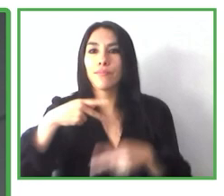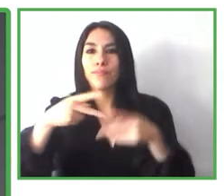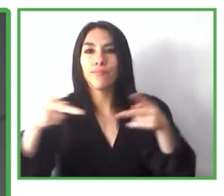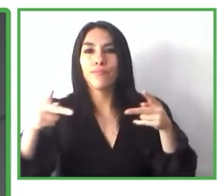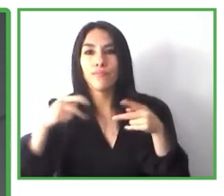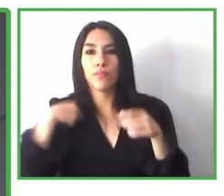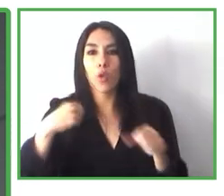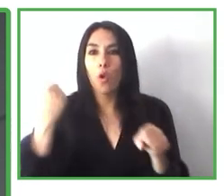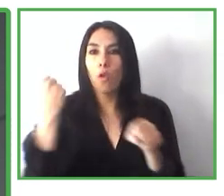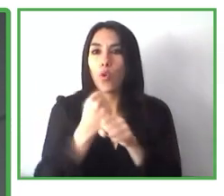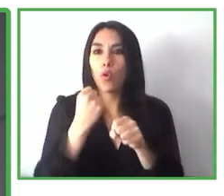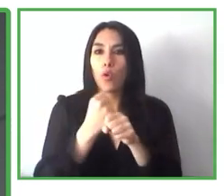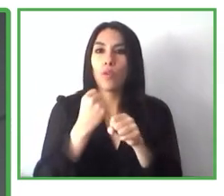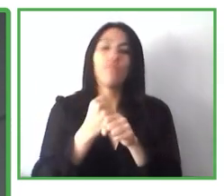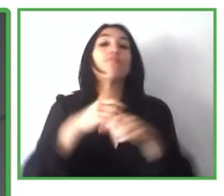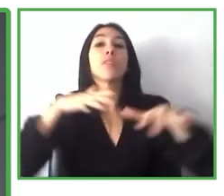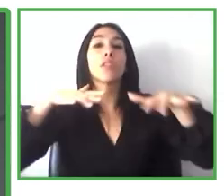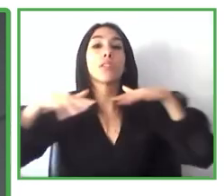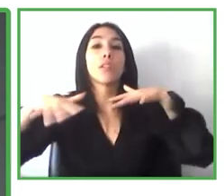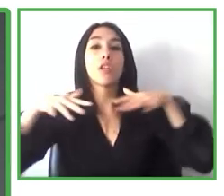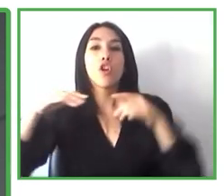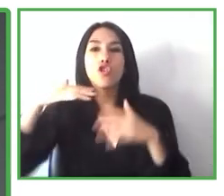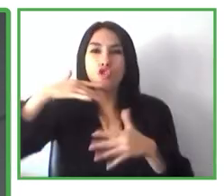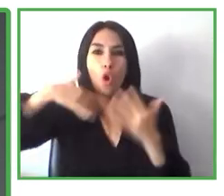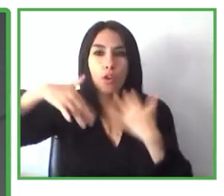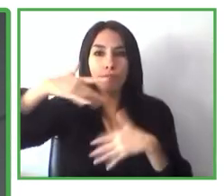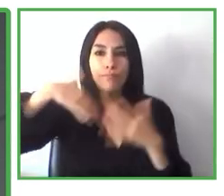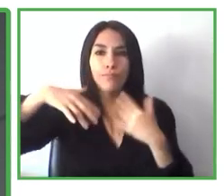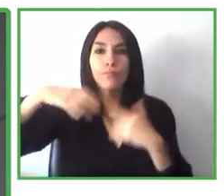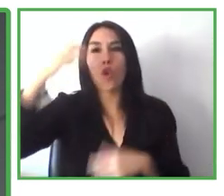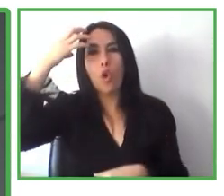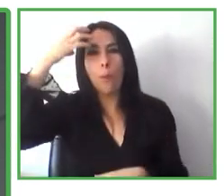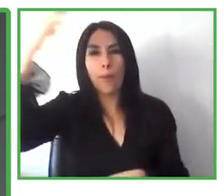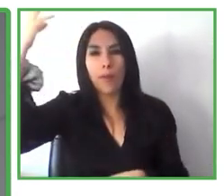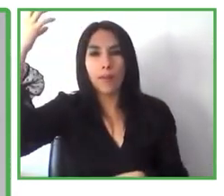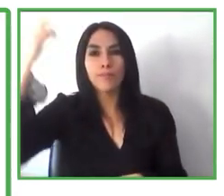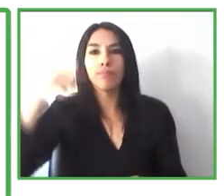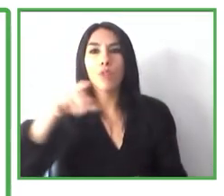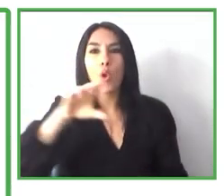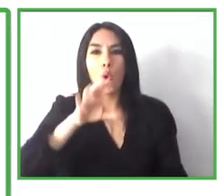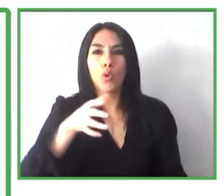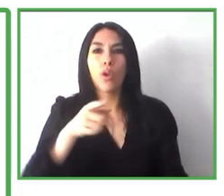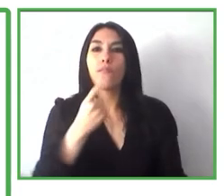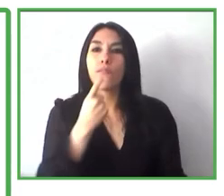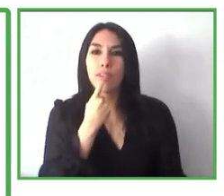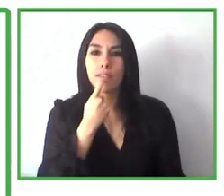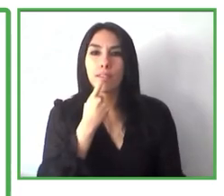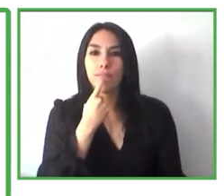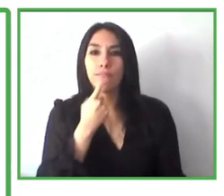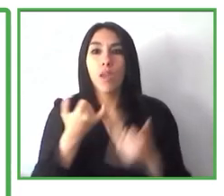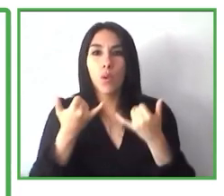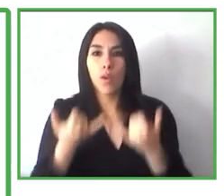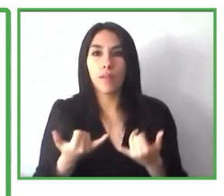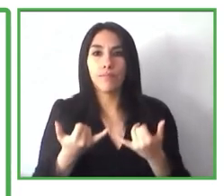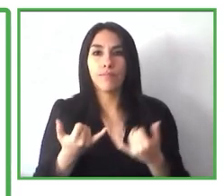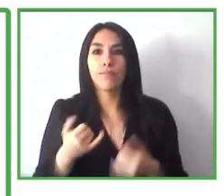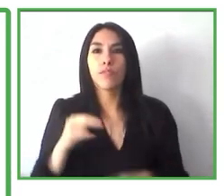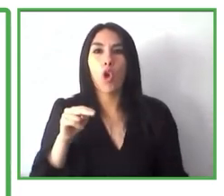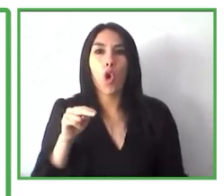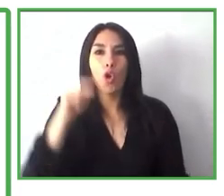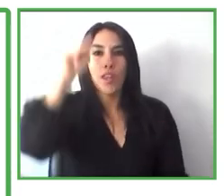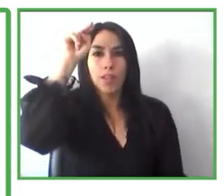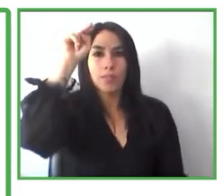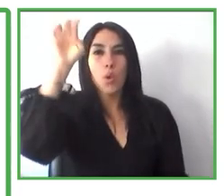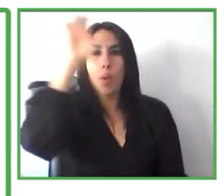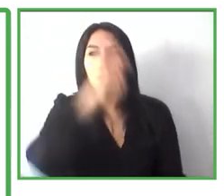sociales de Helsinki, capital de Finlandia, acá en norte de Europa. Trabajo en el servicio de empleo con